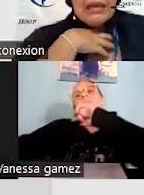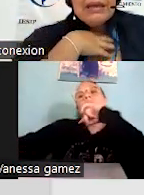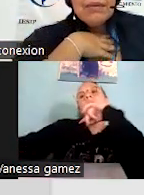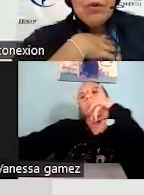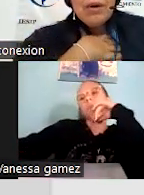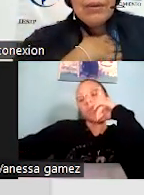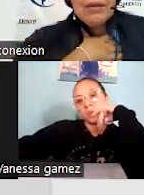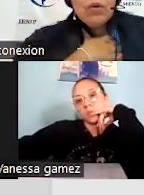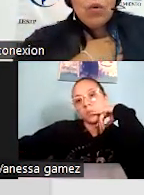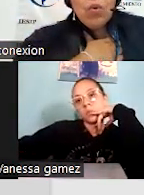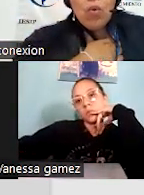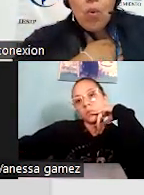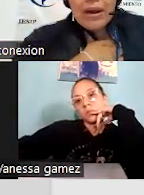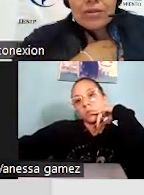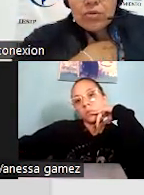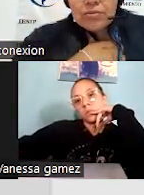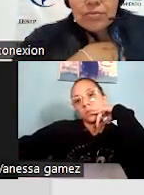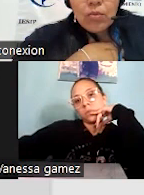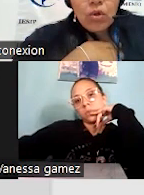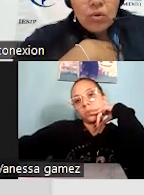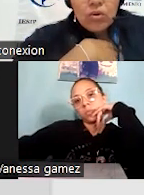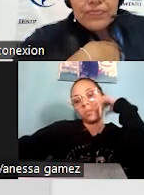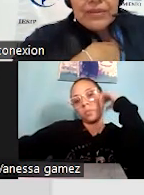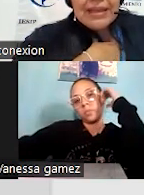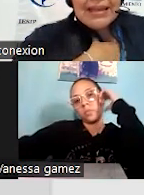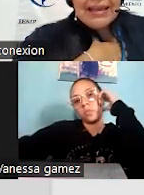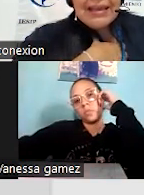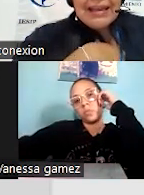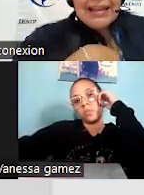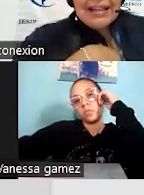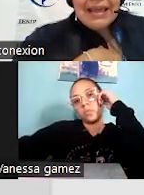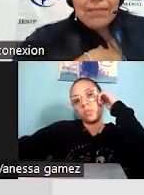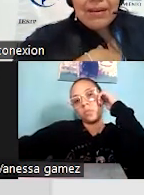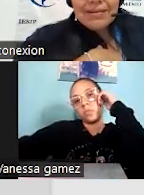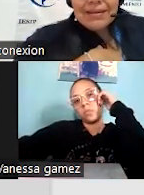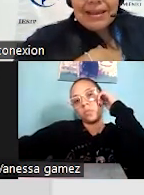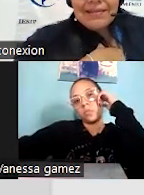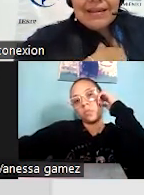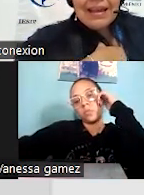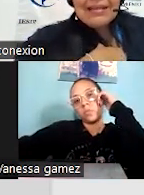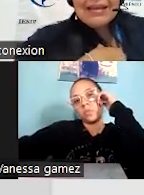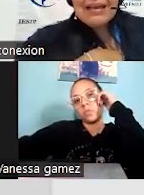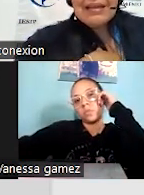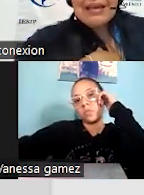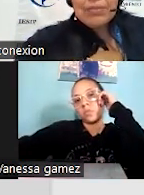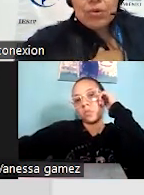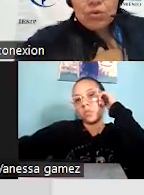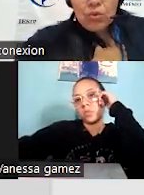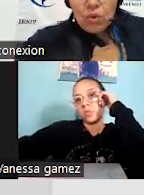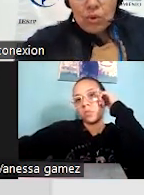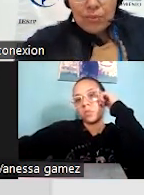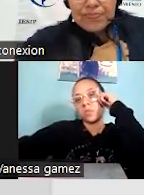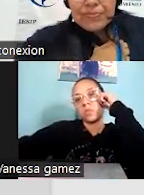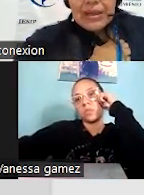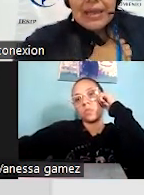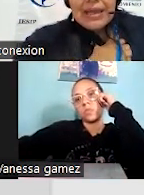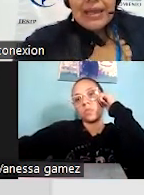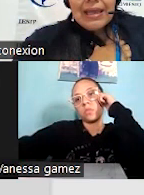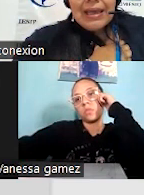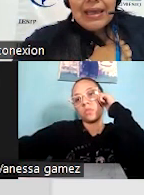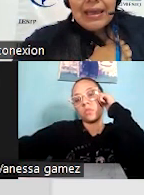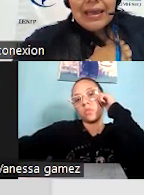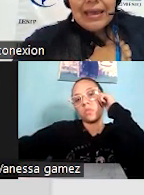Y vamos a ver un cuarto módulo que el tema es etiqueta y protocolo.